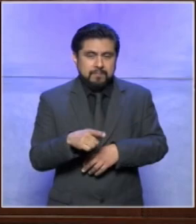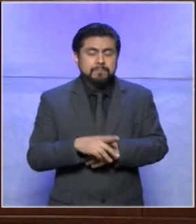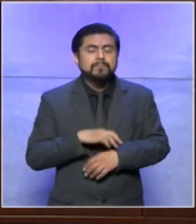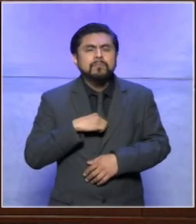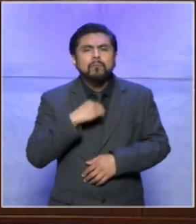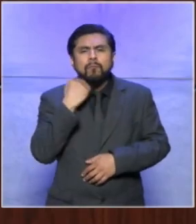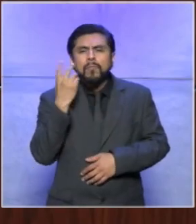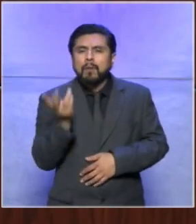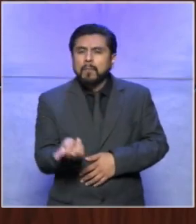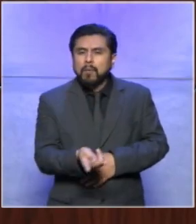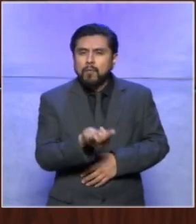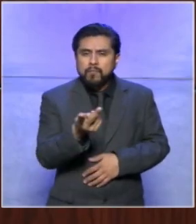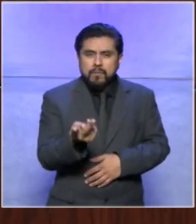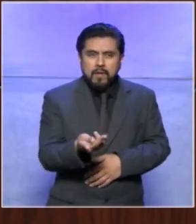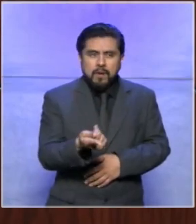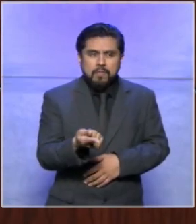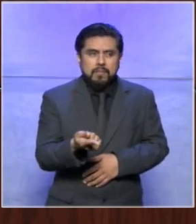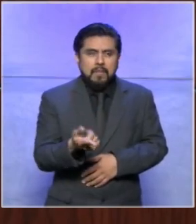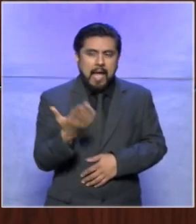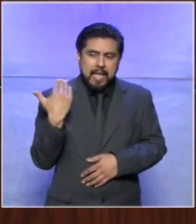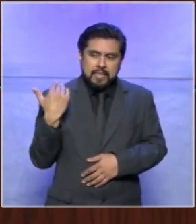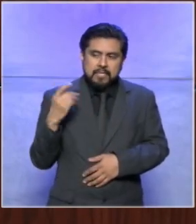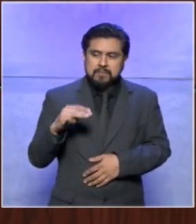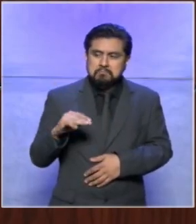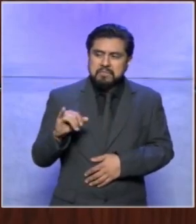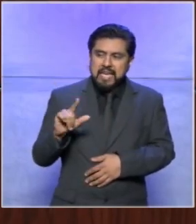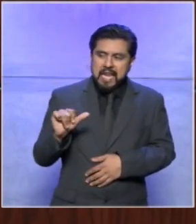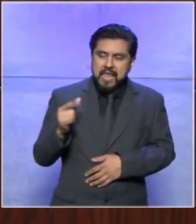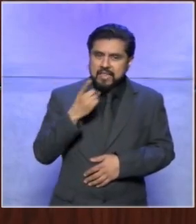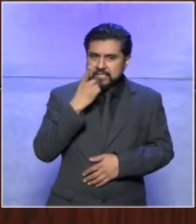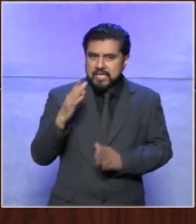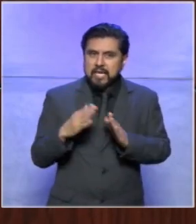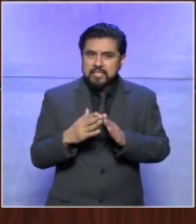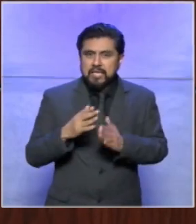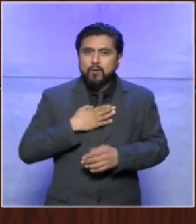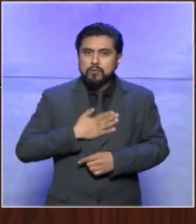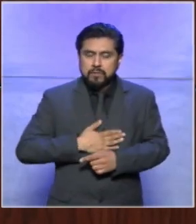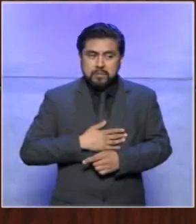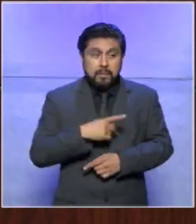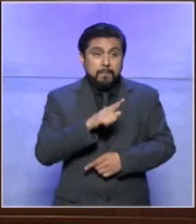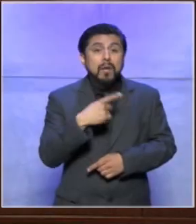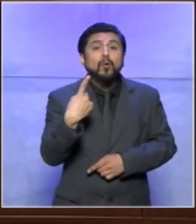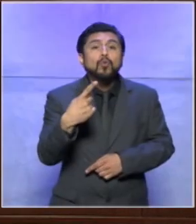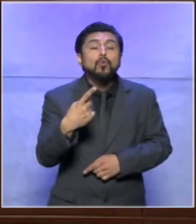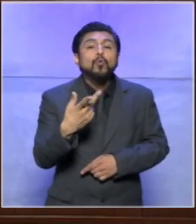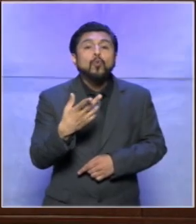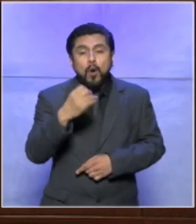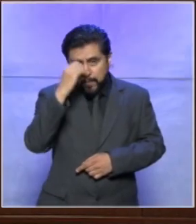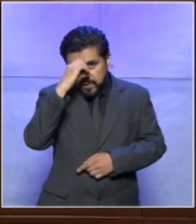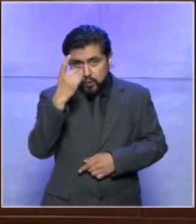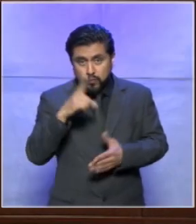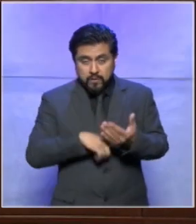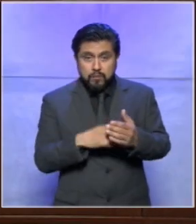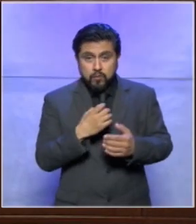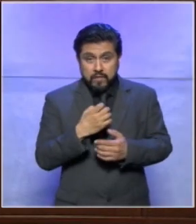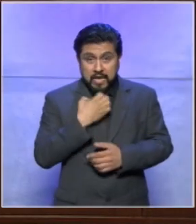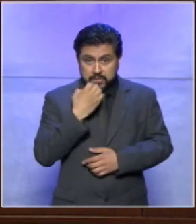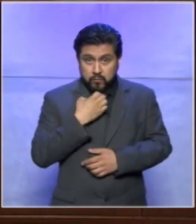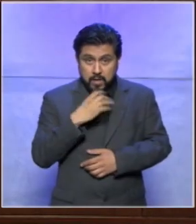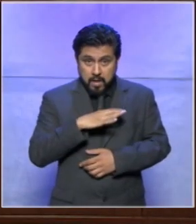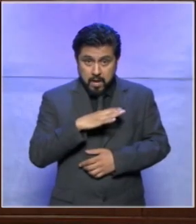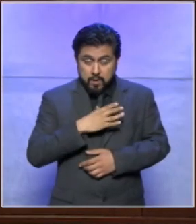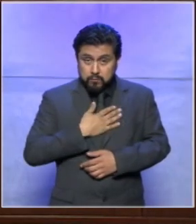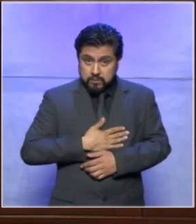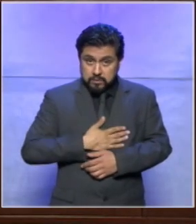preguntar bueno pues así como justicia nos hablaba mila en casa pues justicia en la escuela que nos dices hay justicia en la escuela